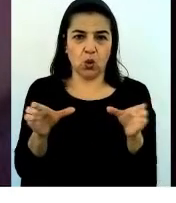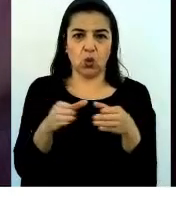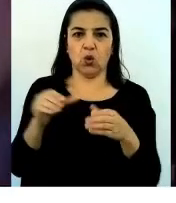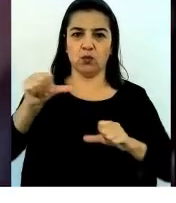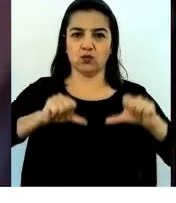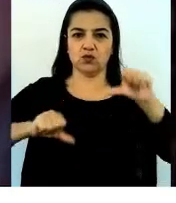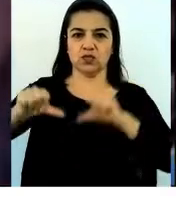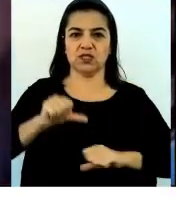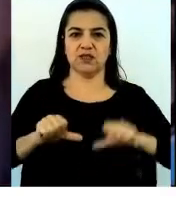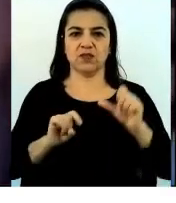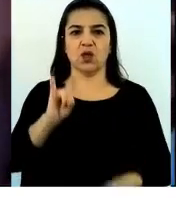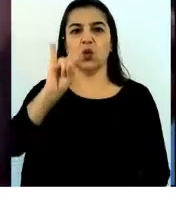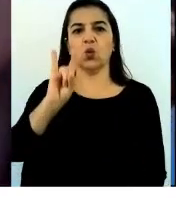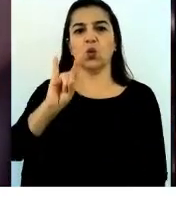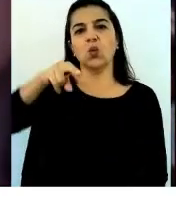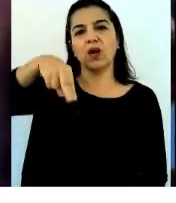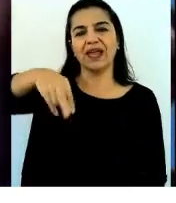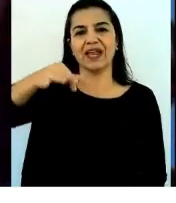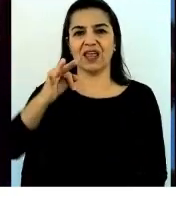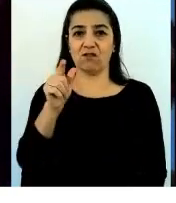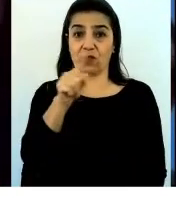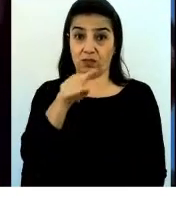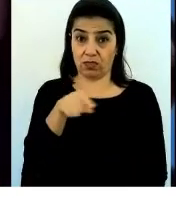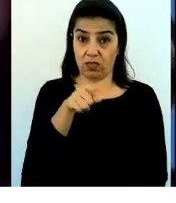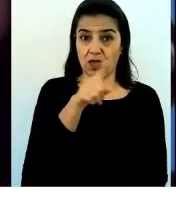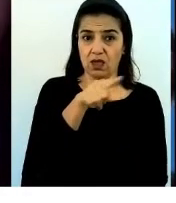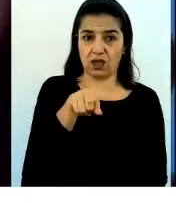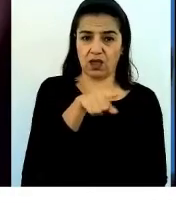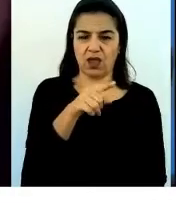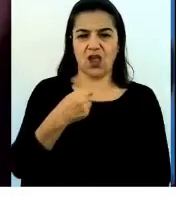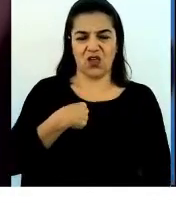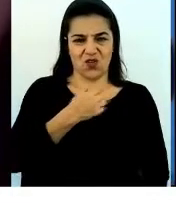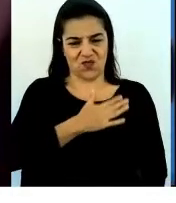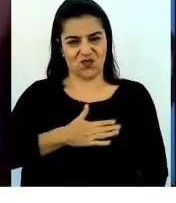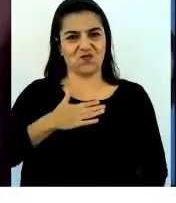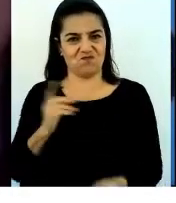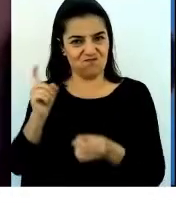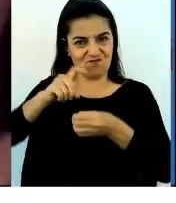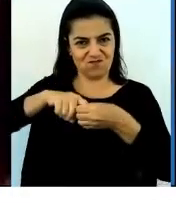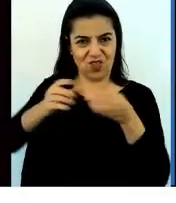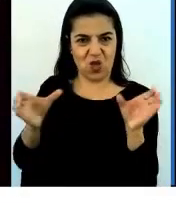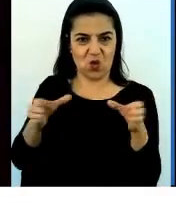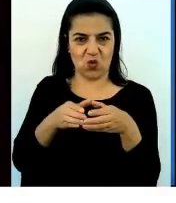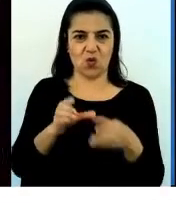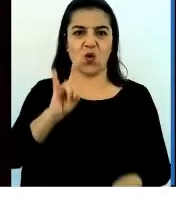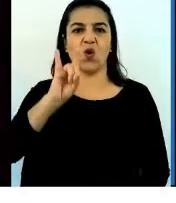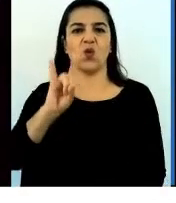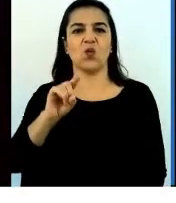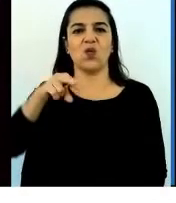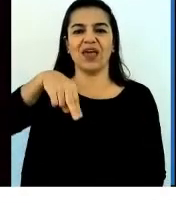United UN Food Systems Summit. Tengo el placer de ser parte de este grupo, que está facilitado